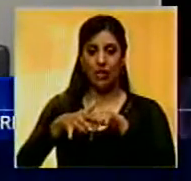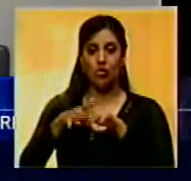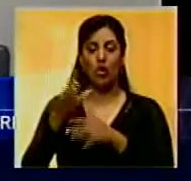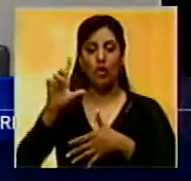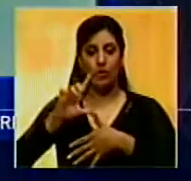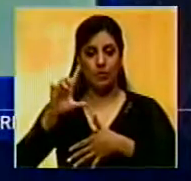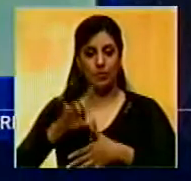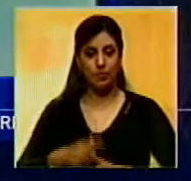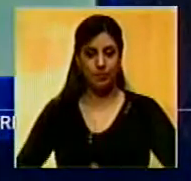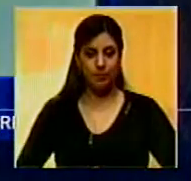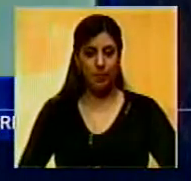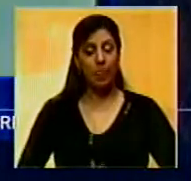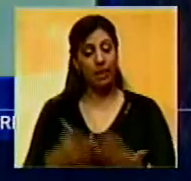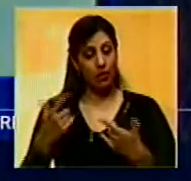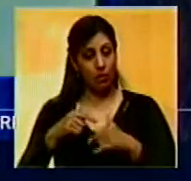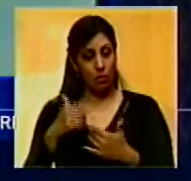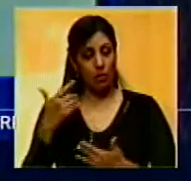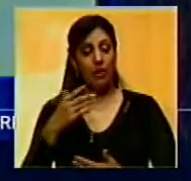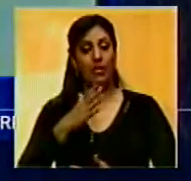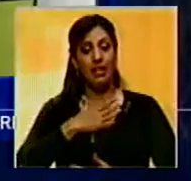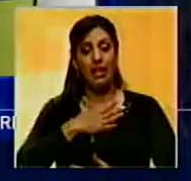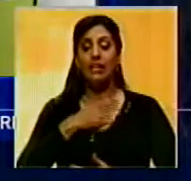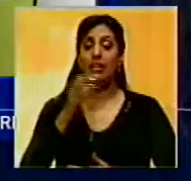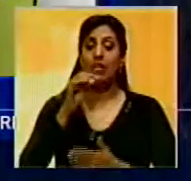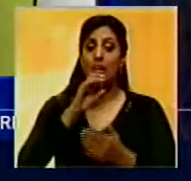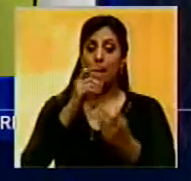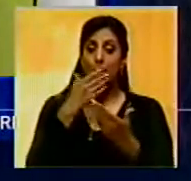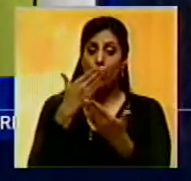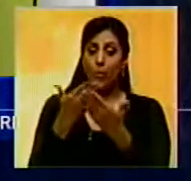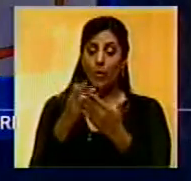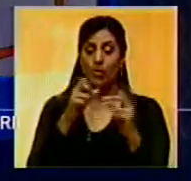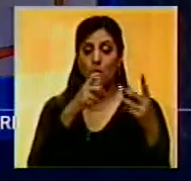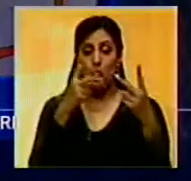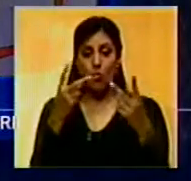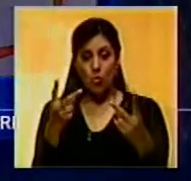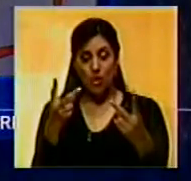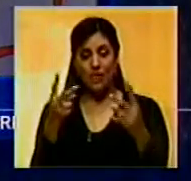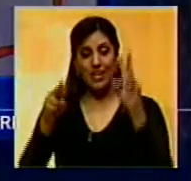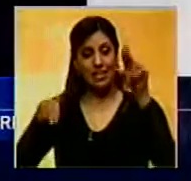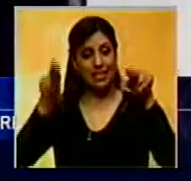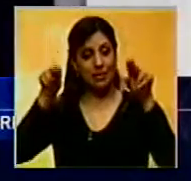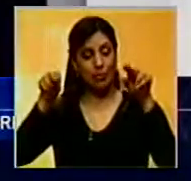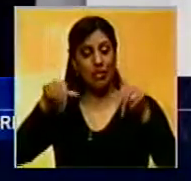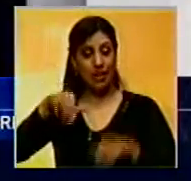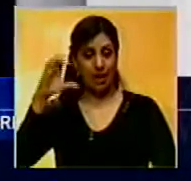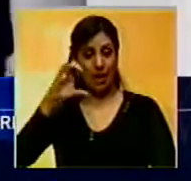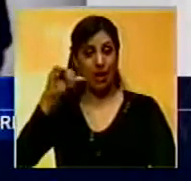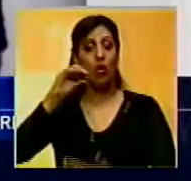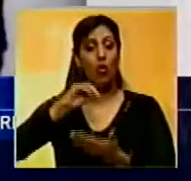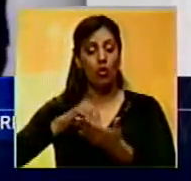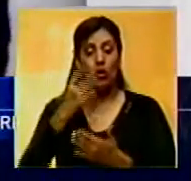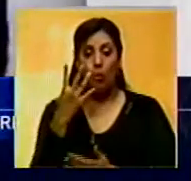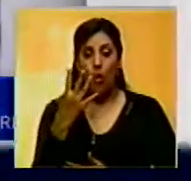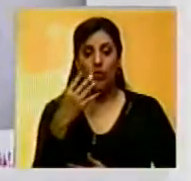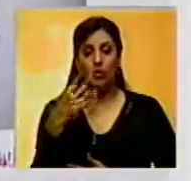latinoamericano. La colección Patricia Phelps de Cisneros presentará una nueva exposición en Caracas el 4 de noviembre.